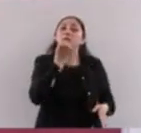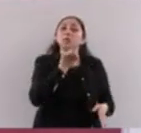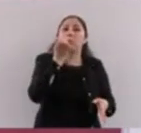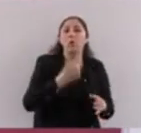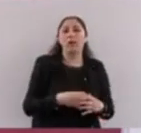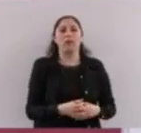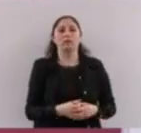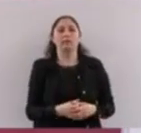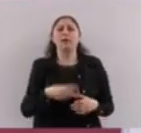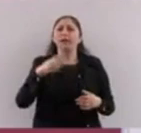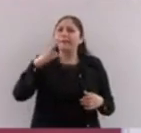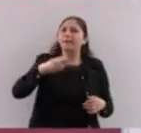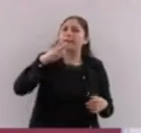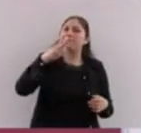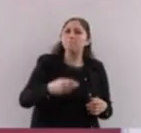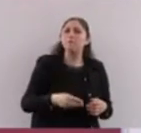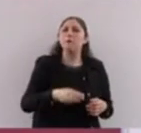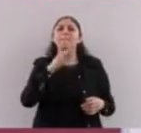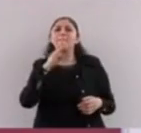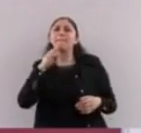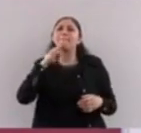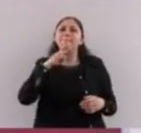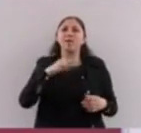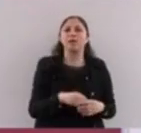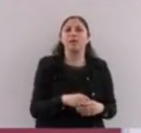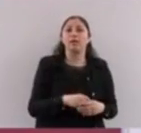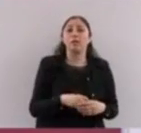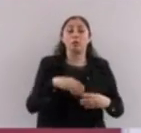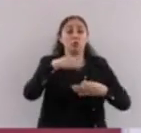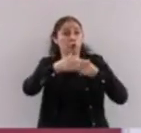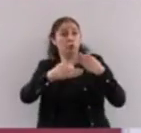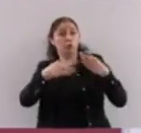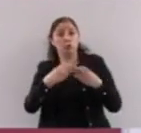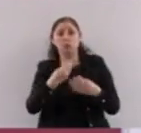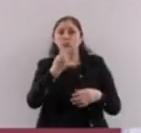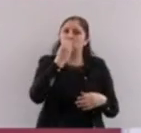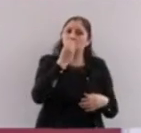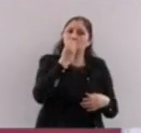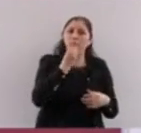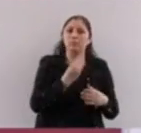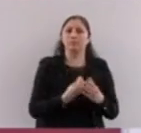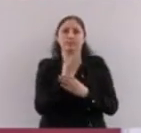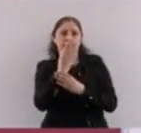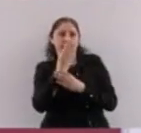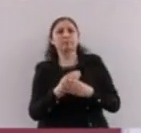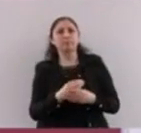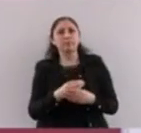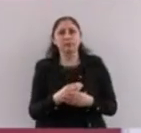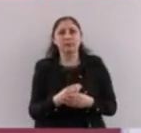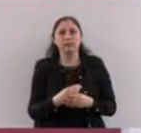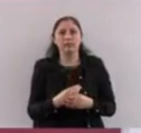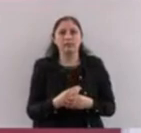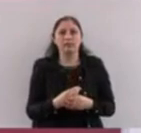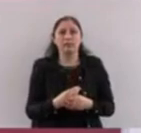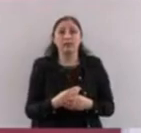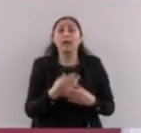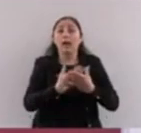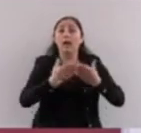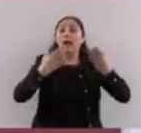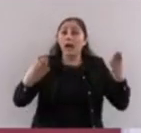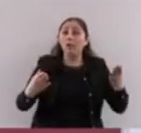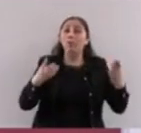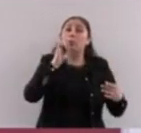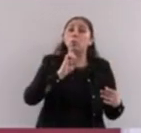pero también para que todo el mundo en la casa desayunara, así era antes. Ahora las mujeres tenemos la